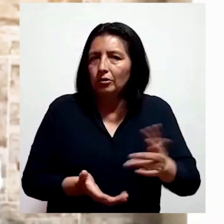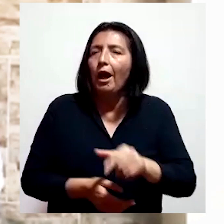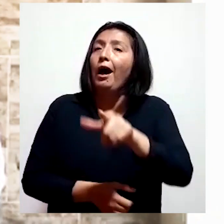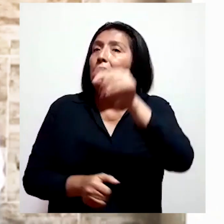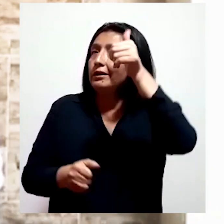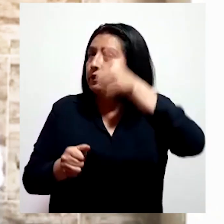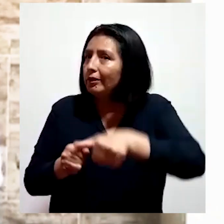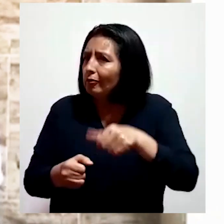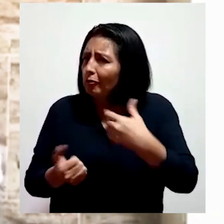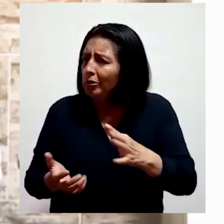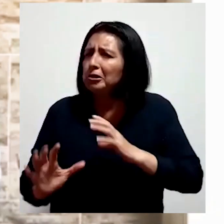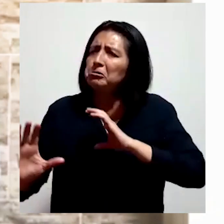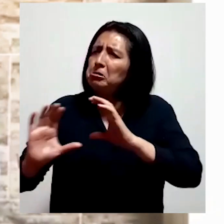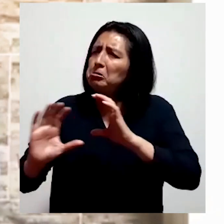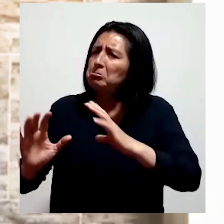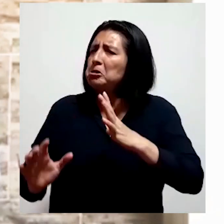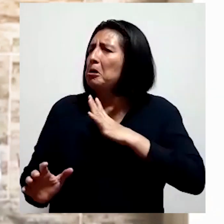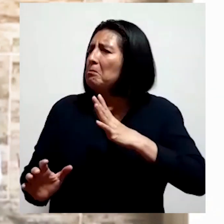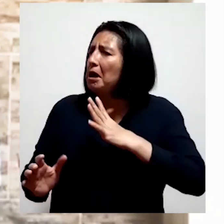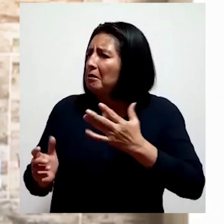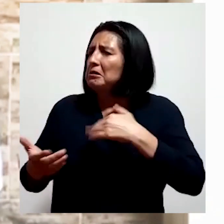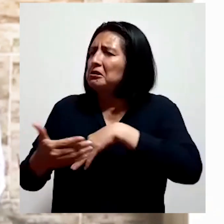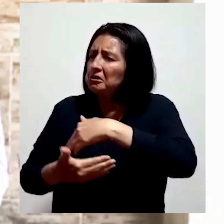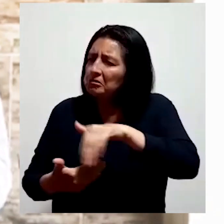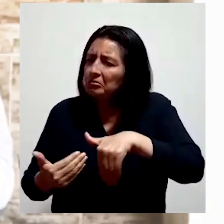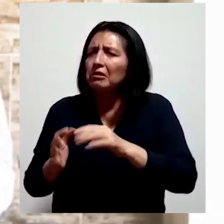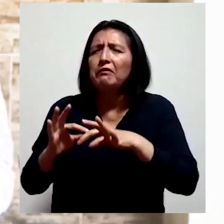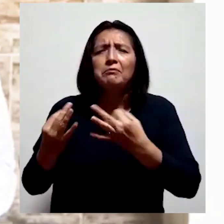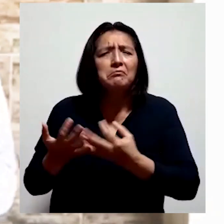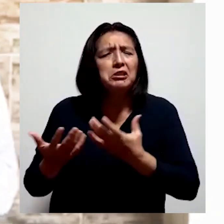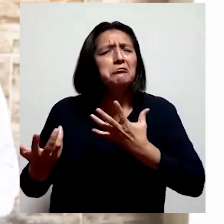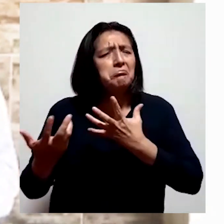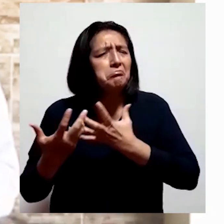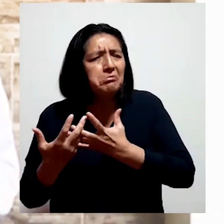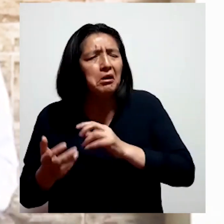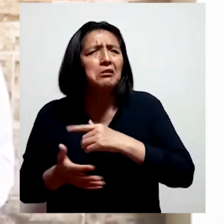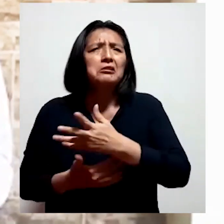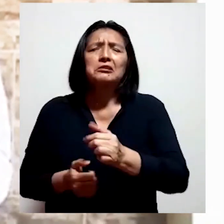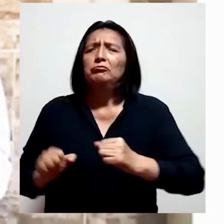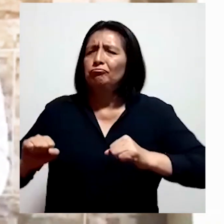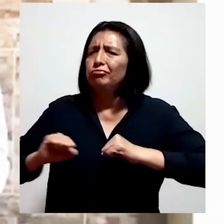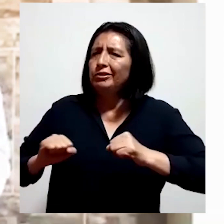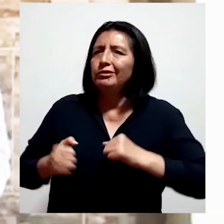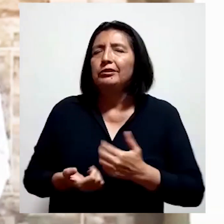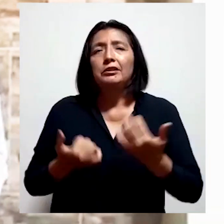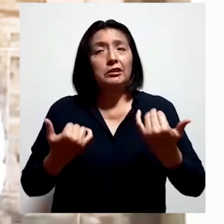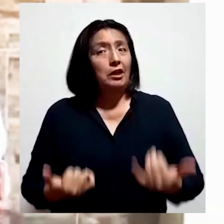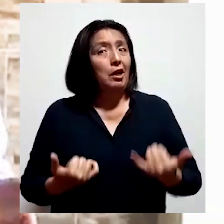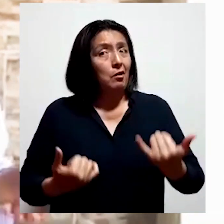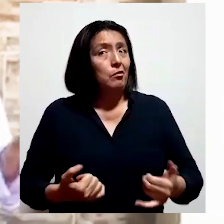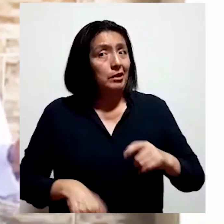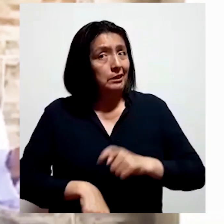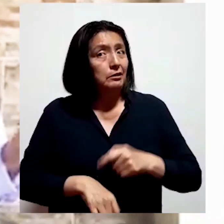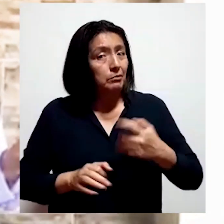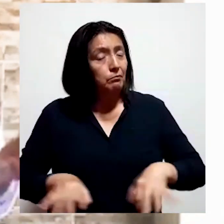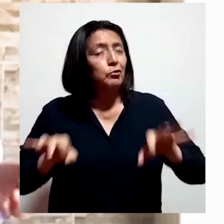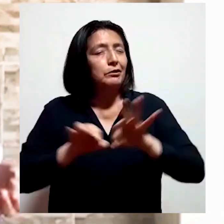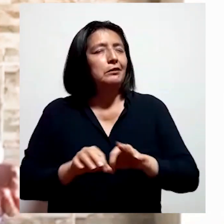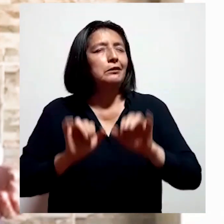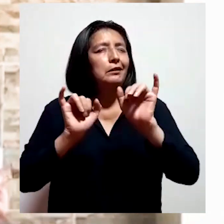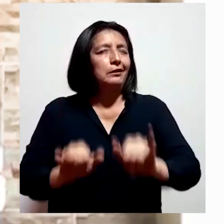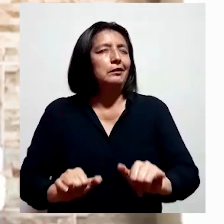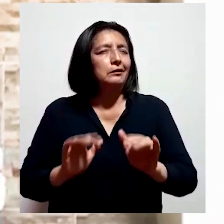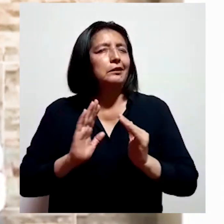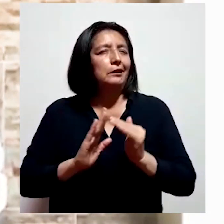personas. Recuerden siempre mantener una comunicación cordial, ser empático con los demás, hacer algo de ejercicio y en este momento tan